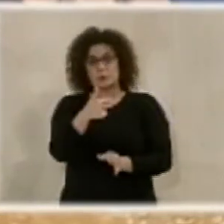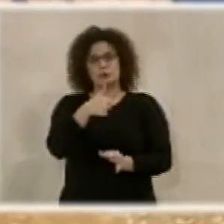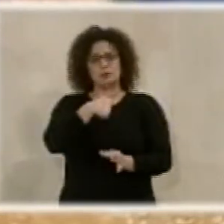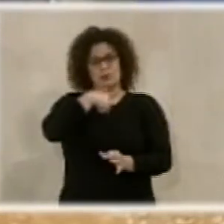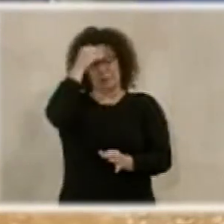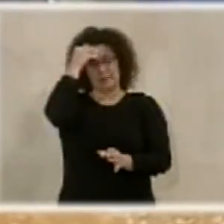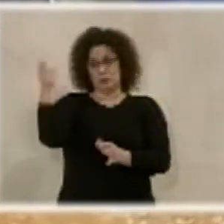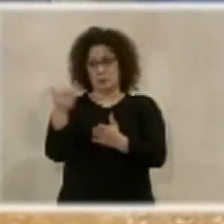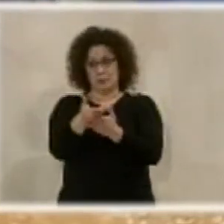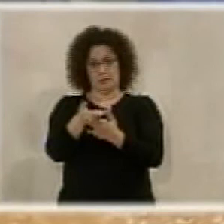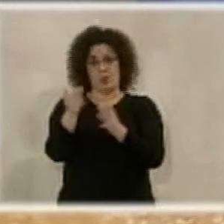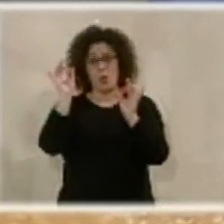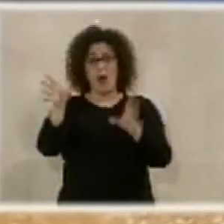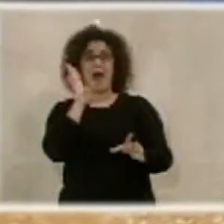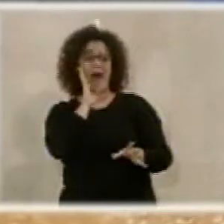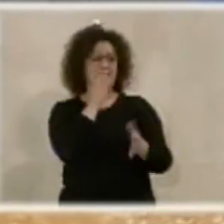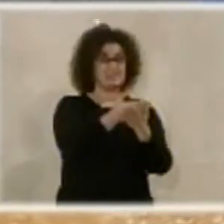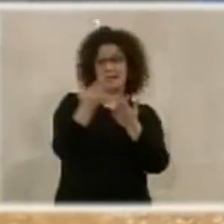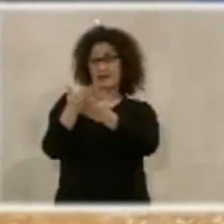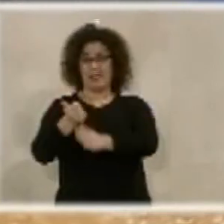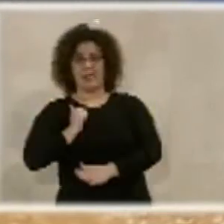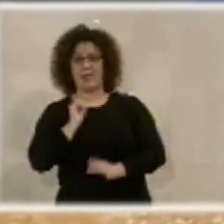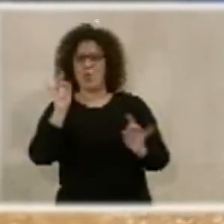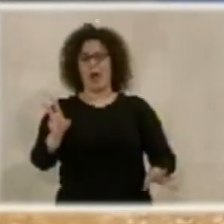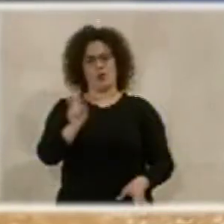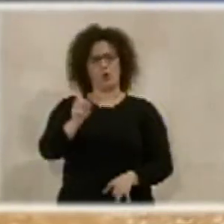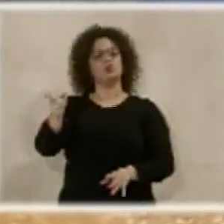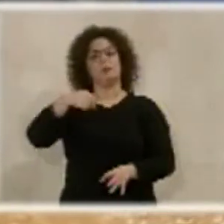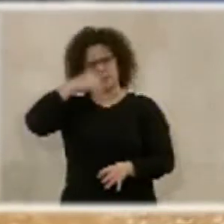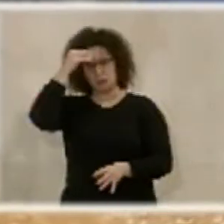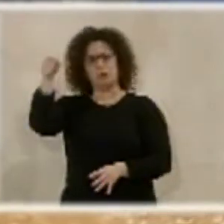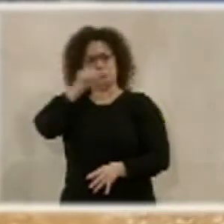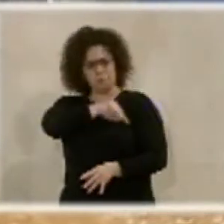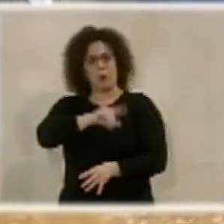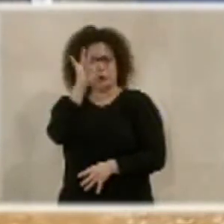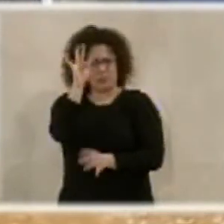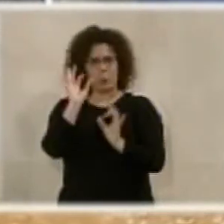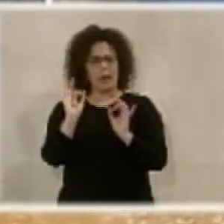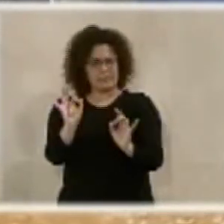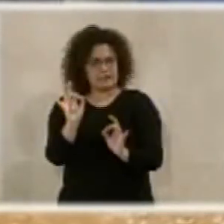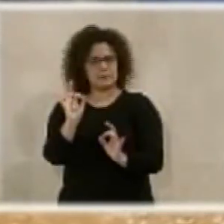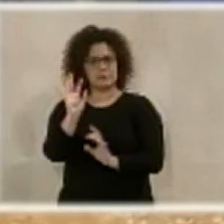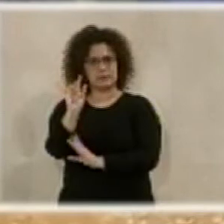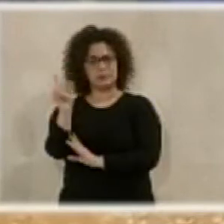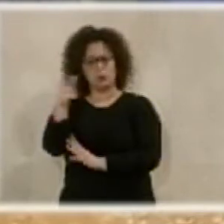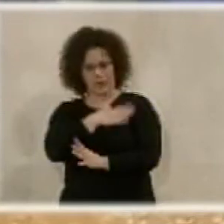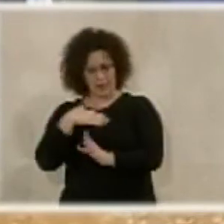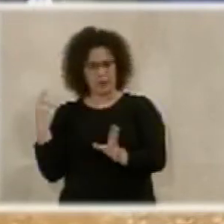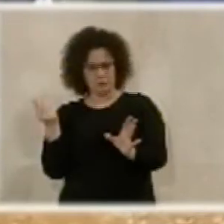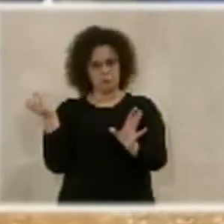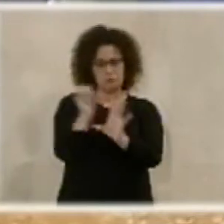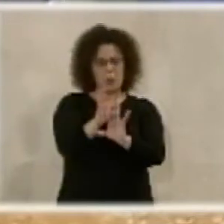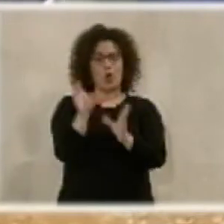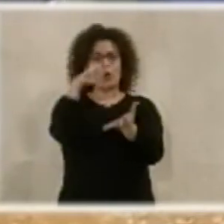no debe de ir por el mismo lugar. Yo creo que tiene buena intención. Usted lo que quiere es que invirtamos en el cortijo de